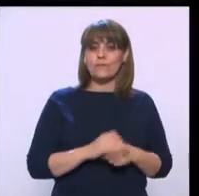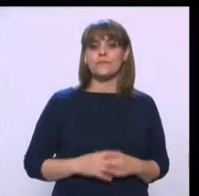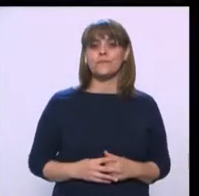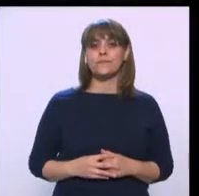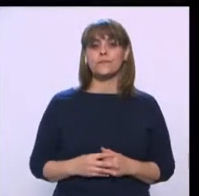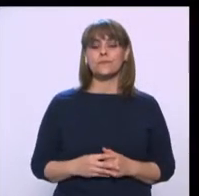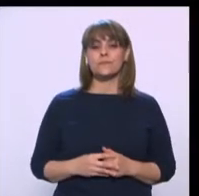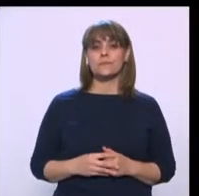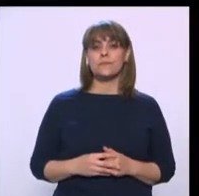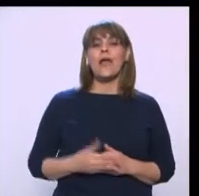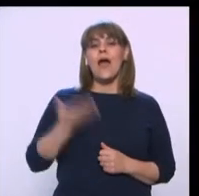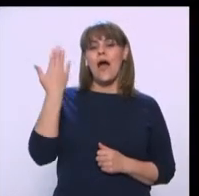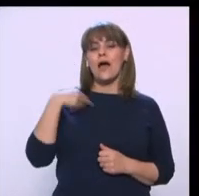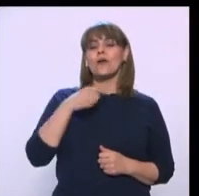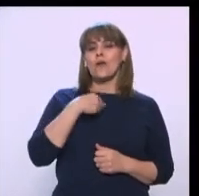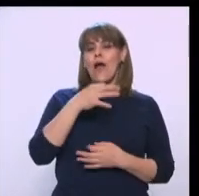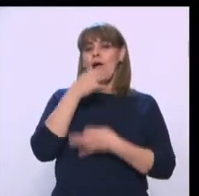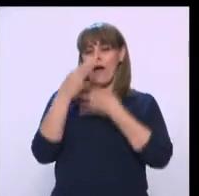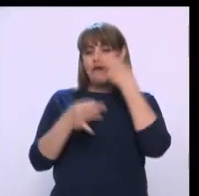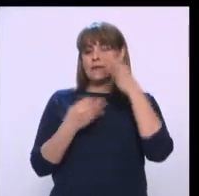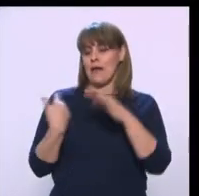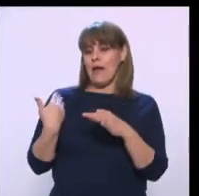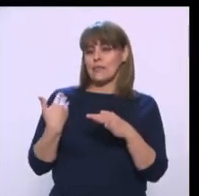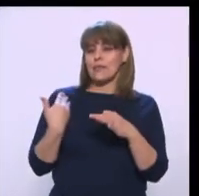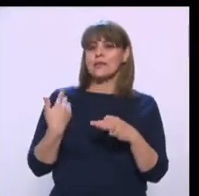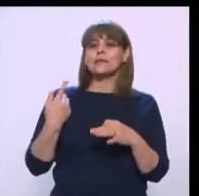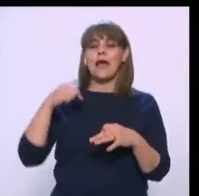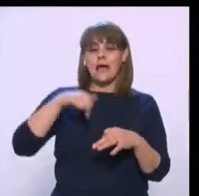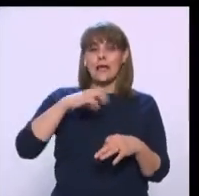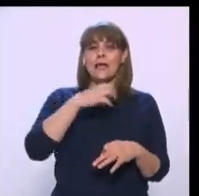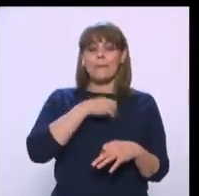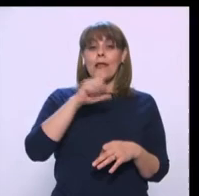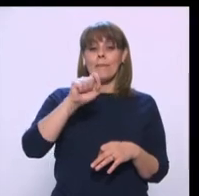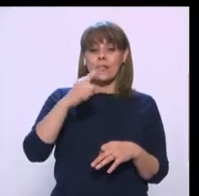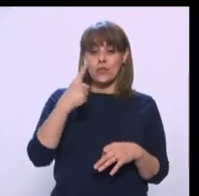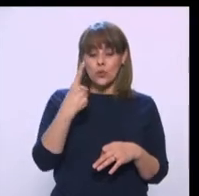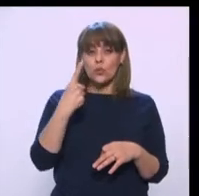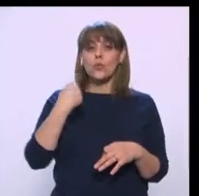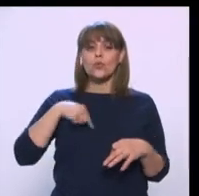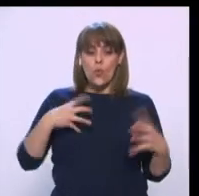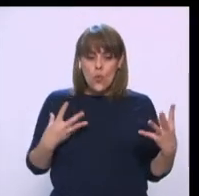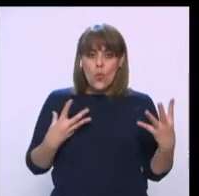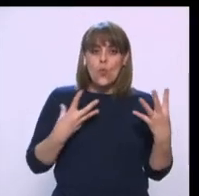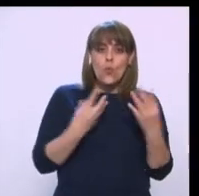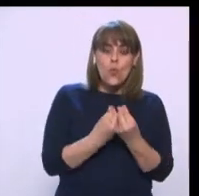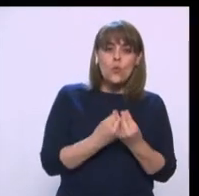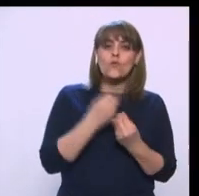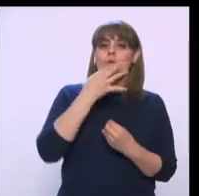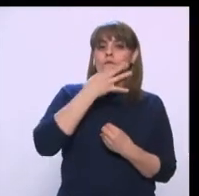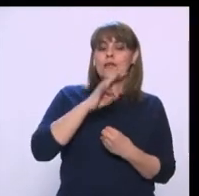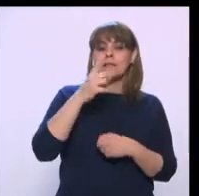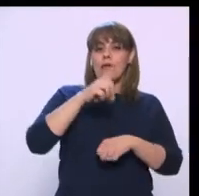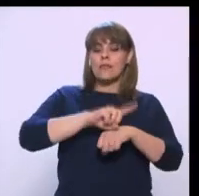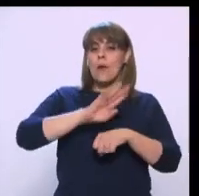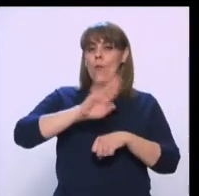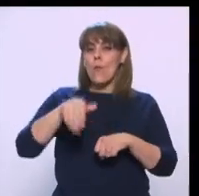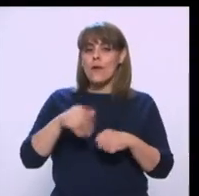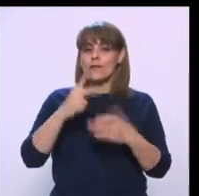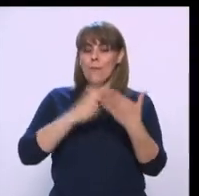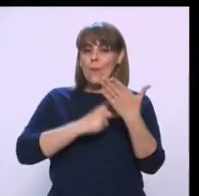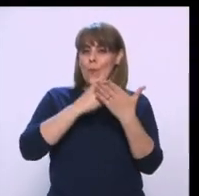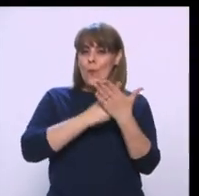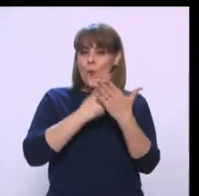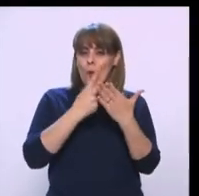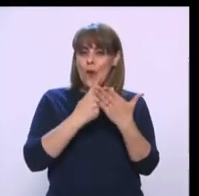Bueno, ya le habíamos anunciado en estos días que Capital 21 se suma justamente a la celebración del Día de Muertos a través de una programación